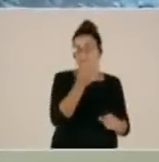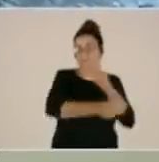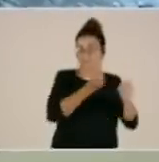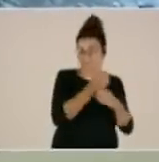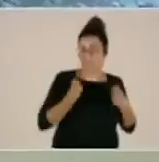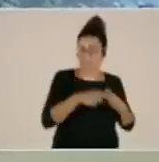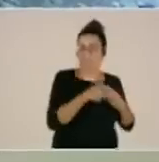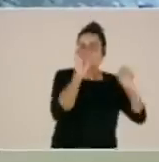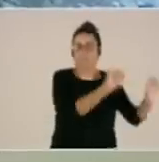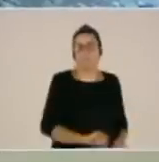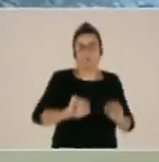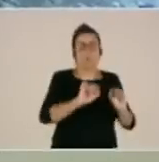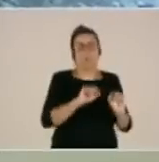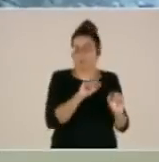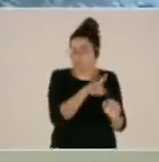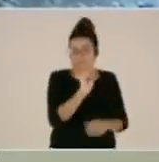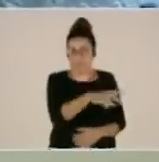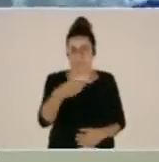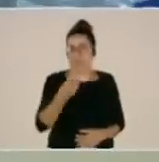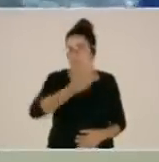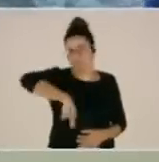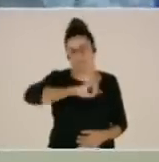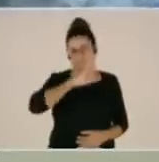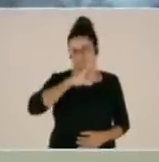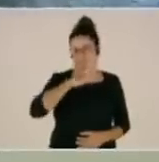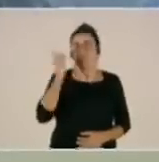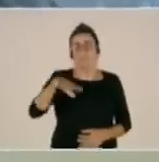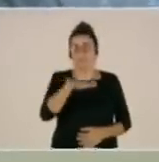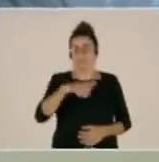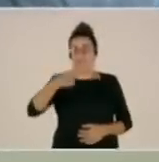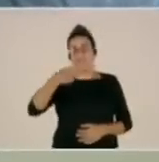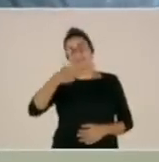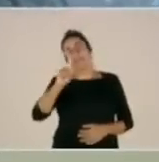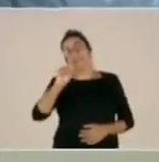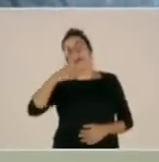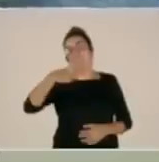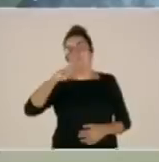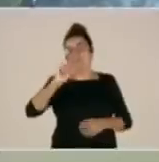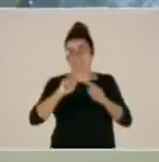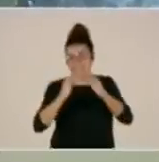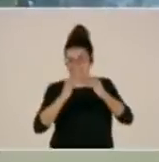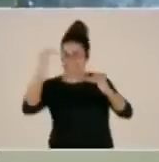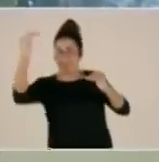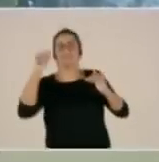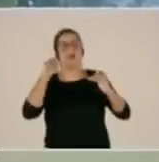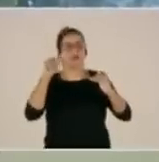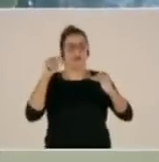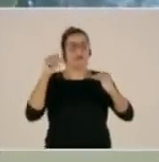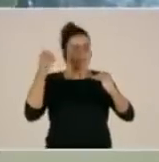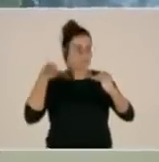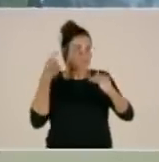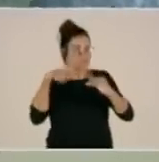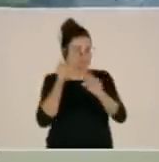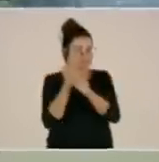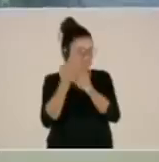trabajo realizado. Hemos continuado el trabajo de las lagunetas hacia arriba, que era el último que estaban trabajando esta tarde en el municipio de La Matanza y